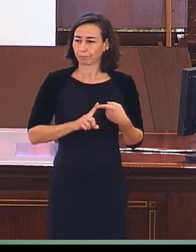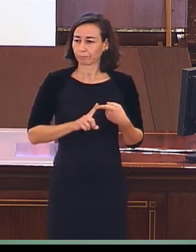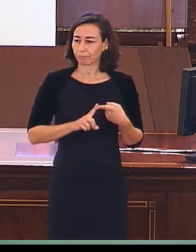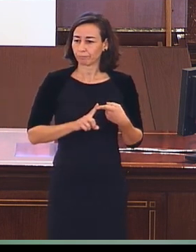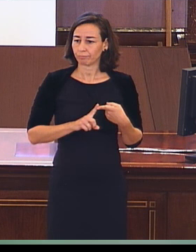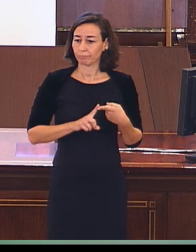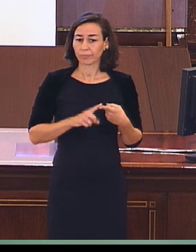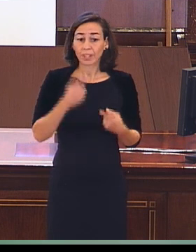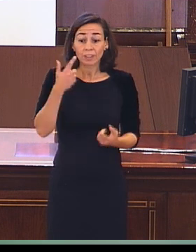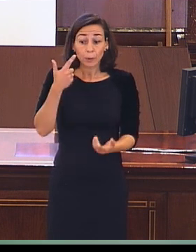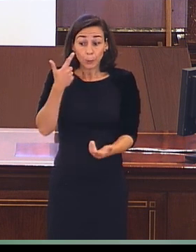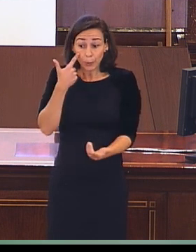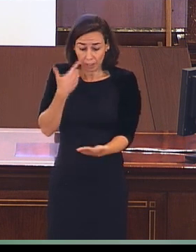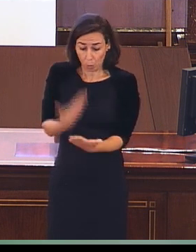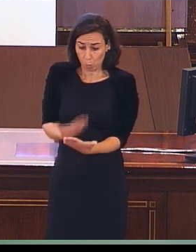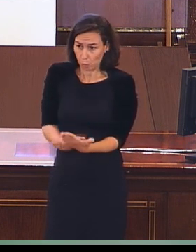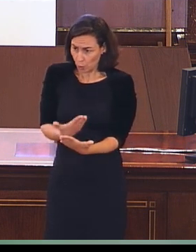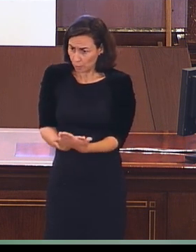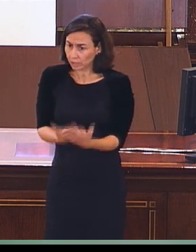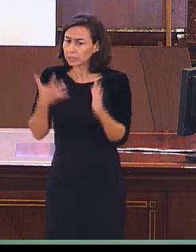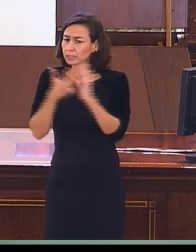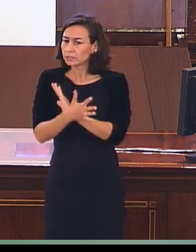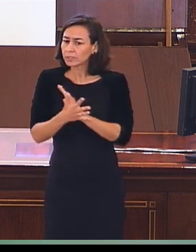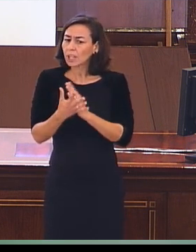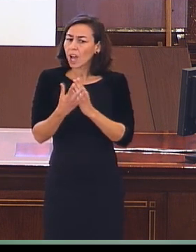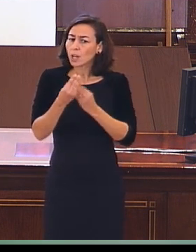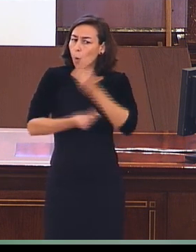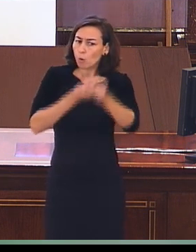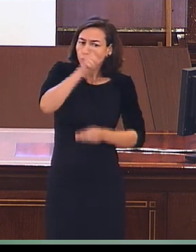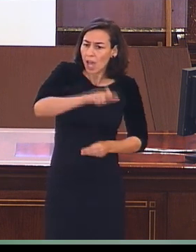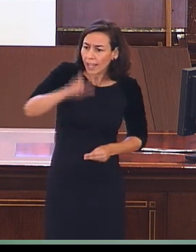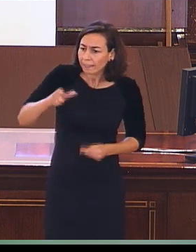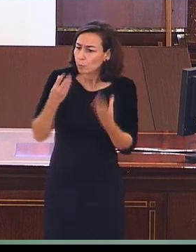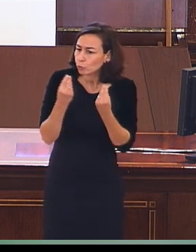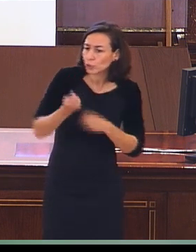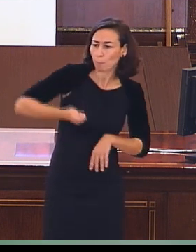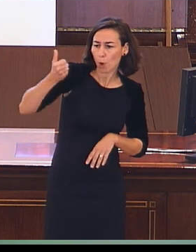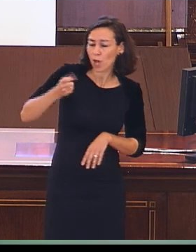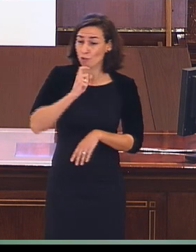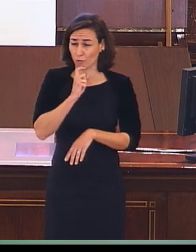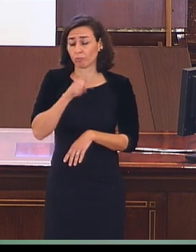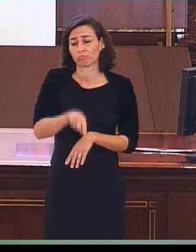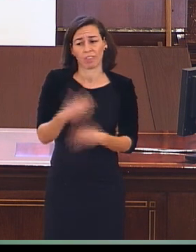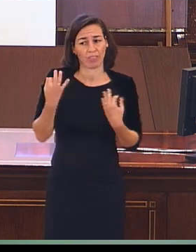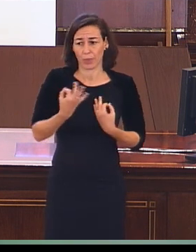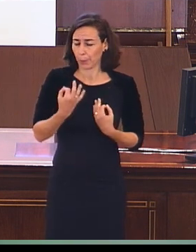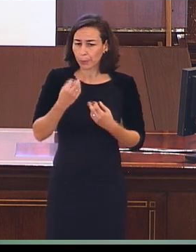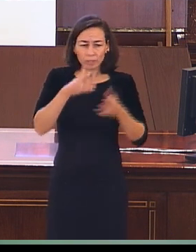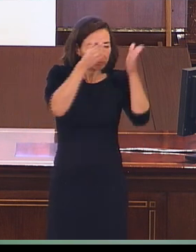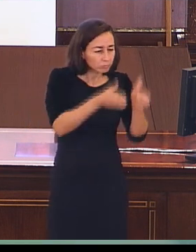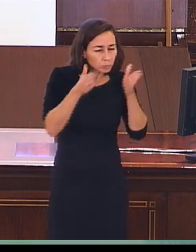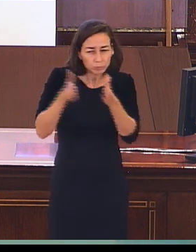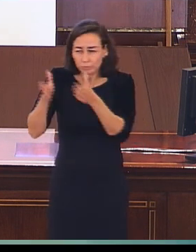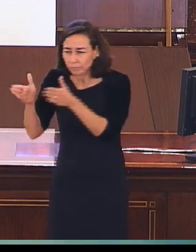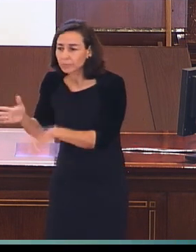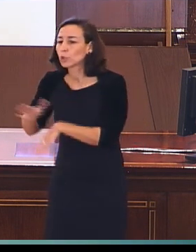tamaños de las muestras. Muchos estudios se hacen con tamaños de muestras muy pequeños y es muy difícil generalizar resultados a todo el